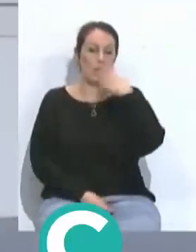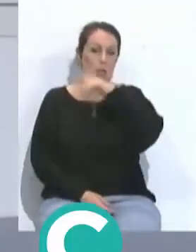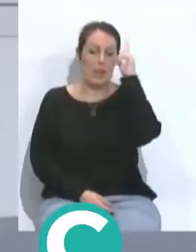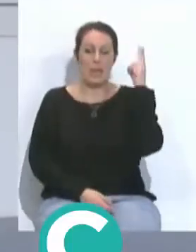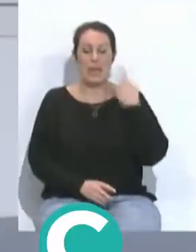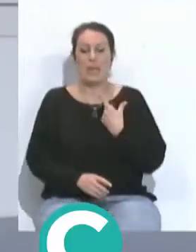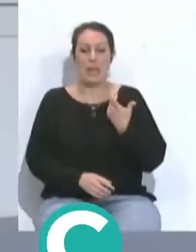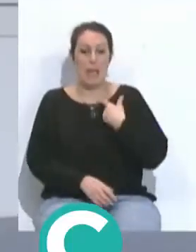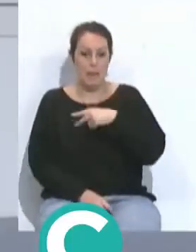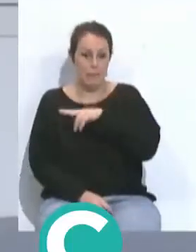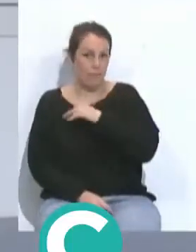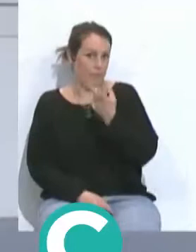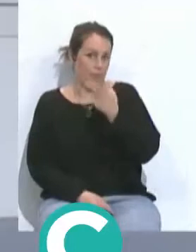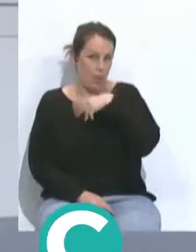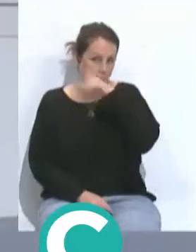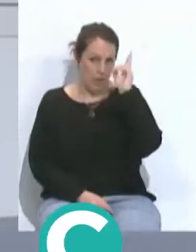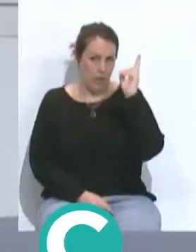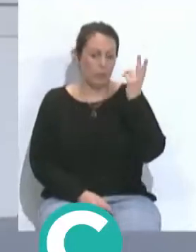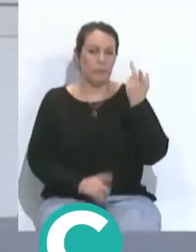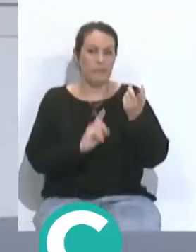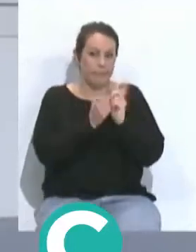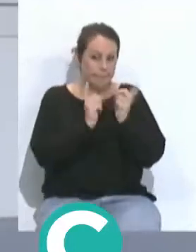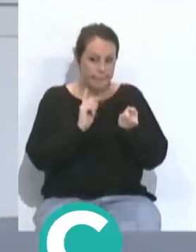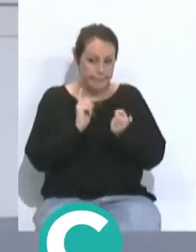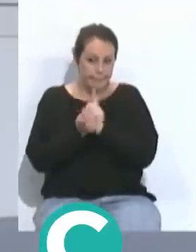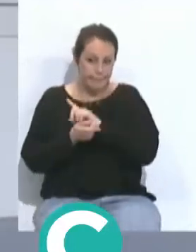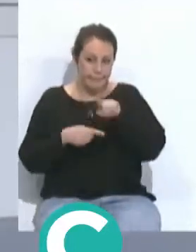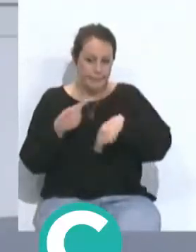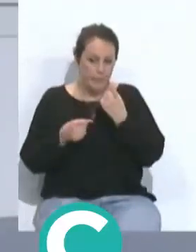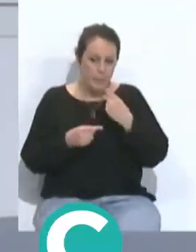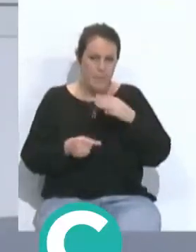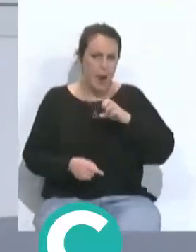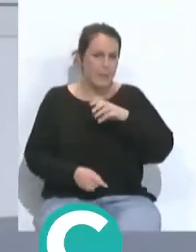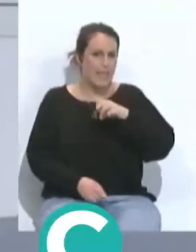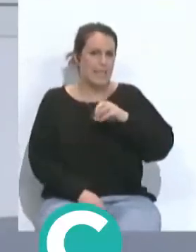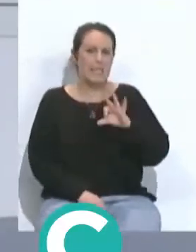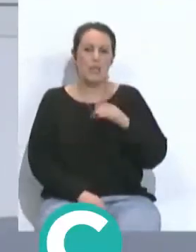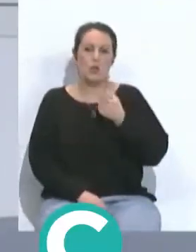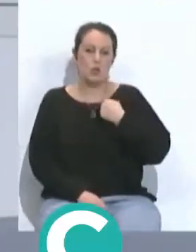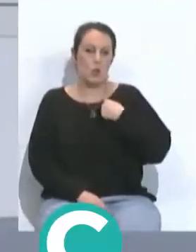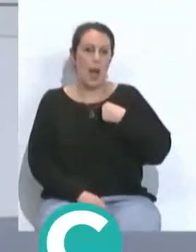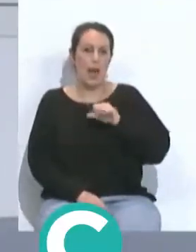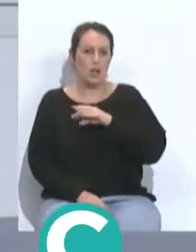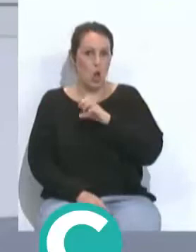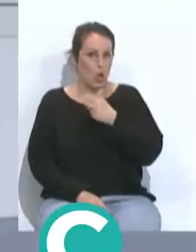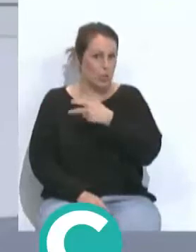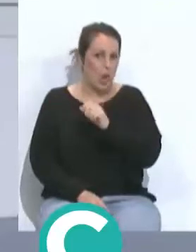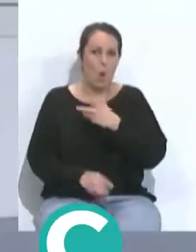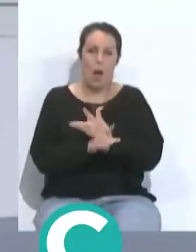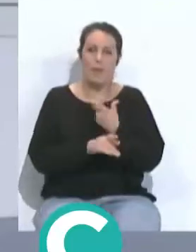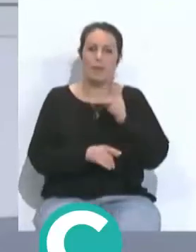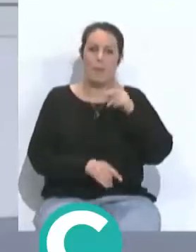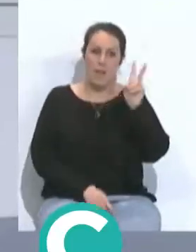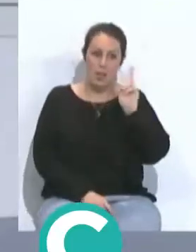Madrid, el Vicente Calderón. ¿El Zamamé, tío? El Zamamé, está el nuevo Zamamé. Yo estaba jugando en Atocha, jugaba en Crucela con el